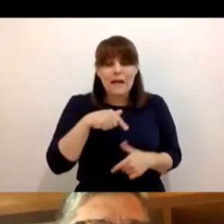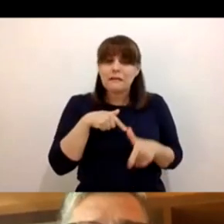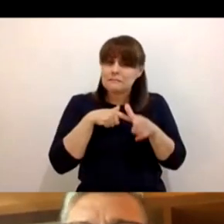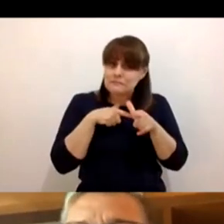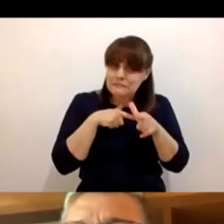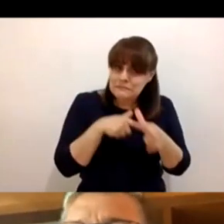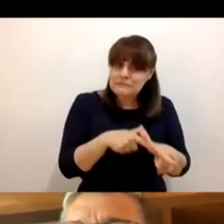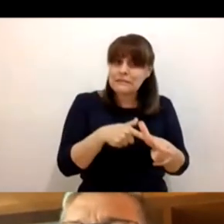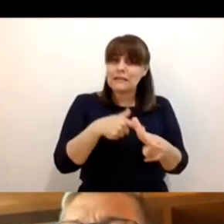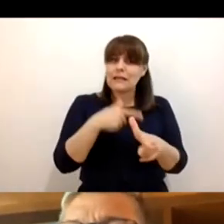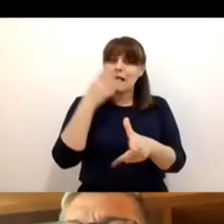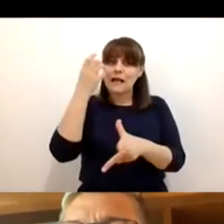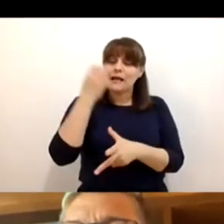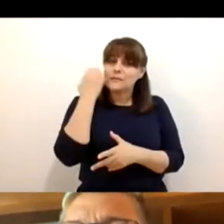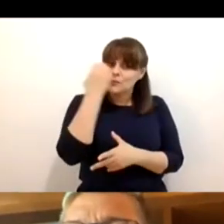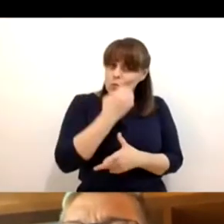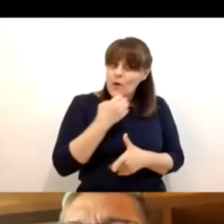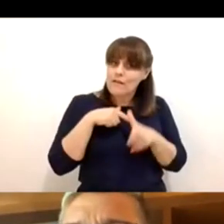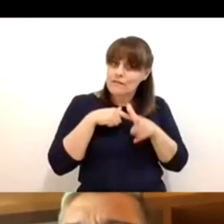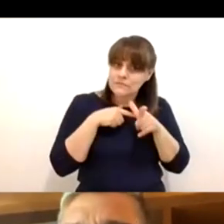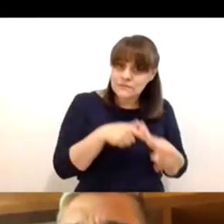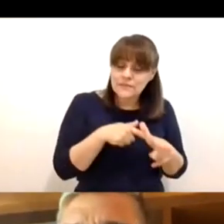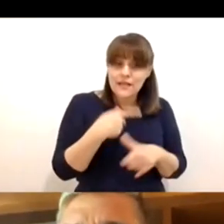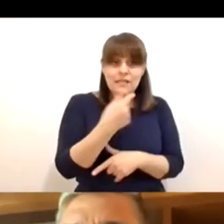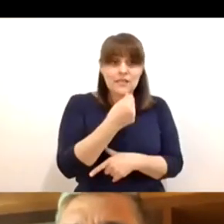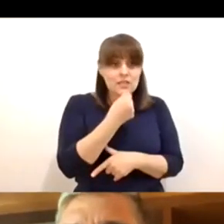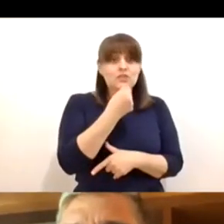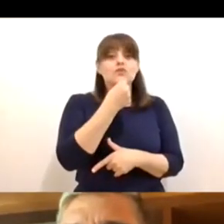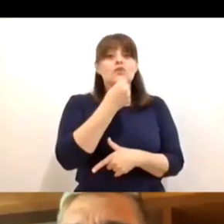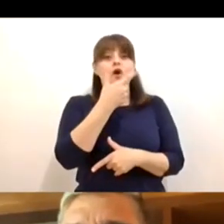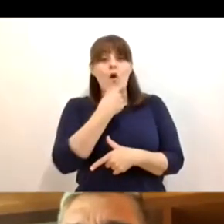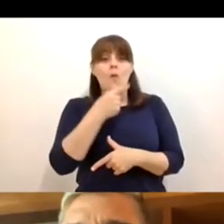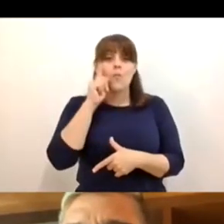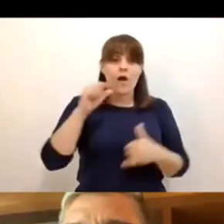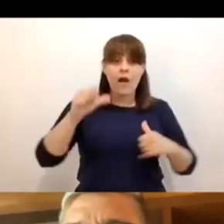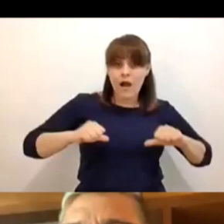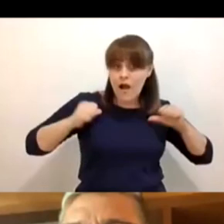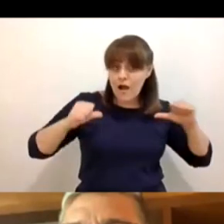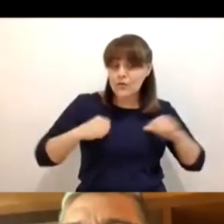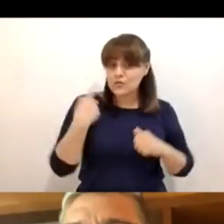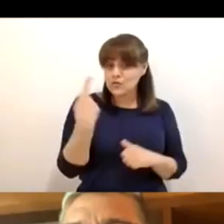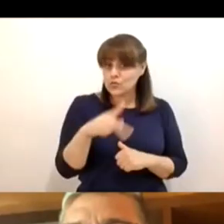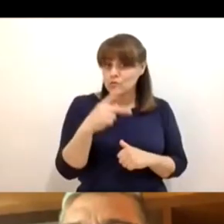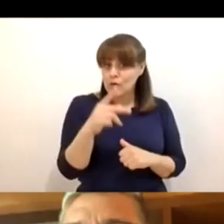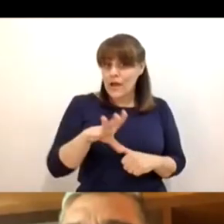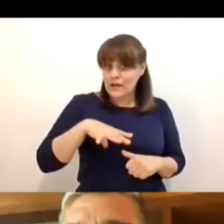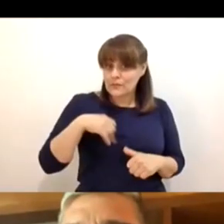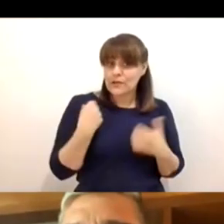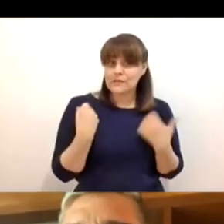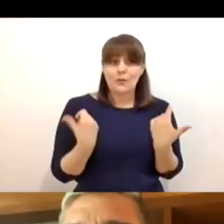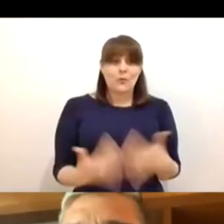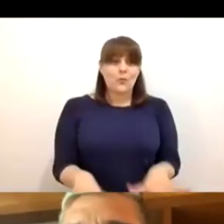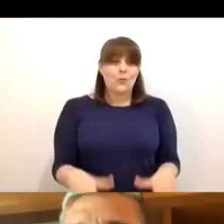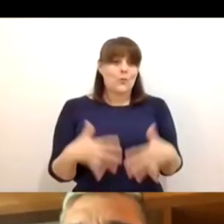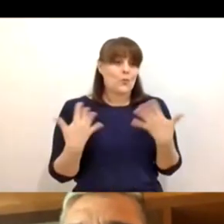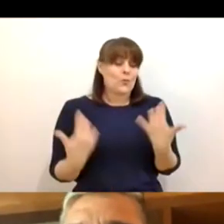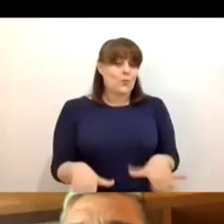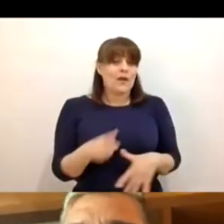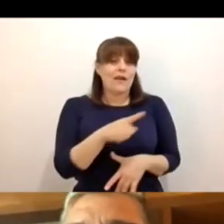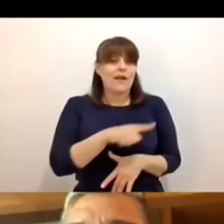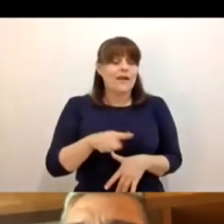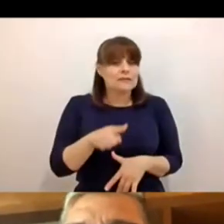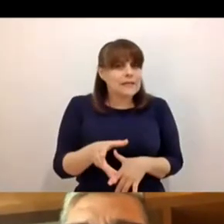y hay que reconocer el esfuerzo de los niños, las niñas, los adolescentes que tuvieron que aprender, a aprender